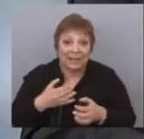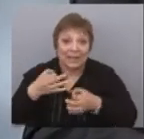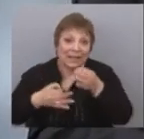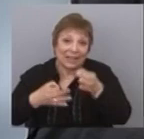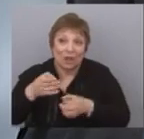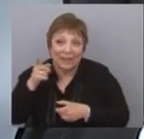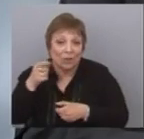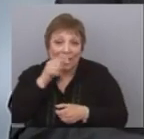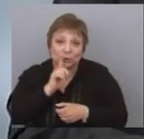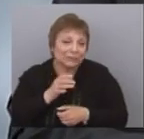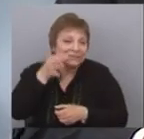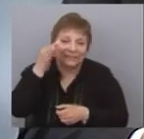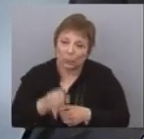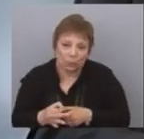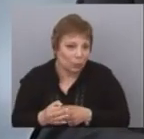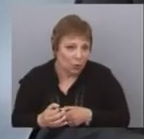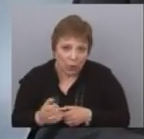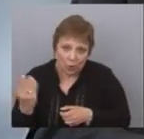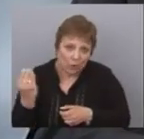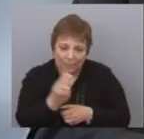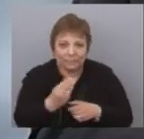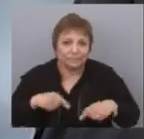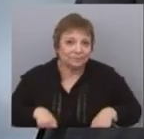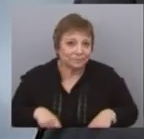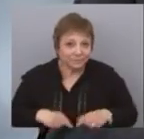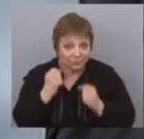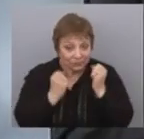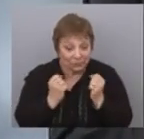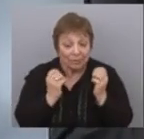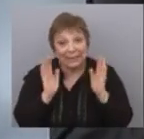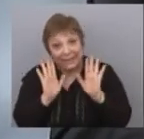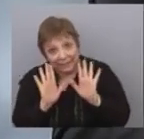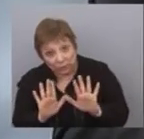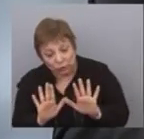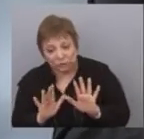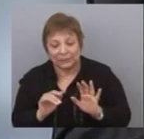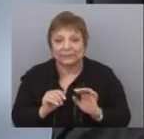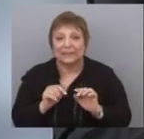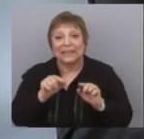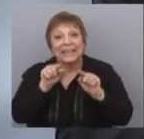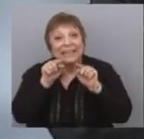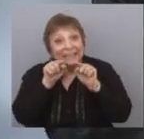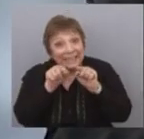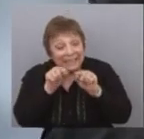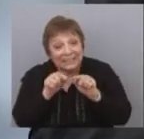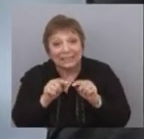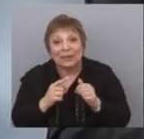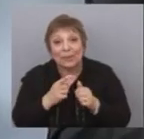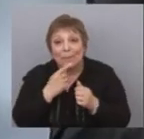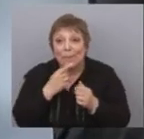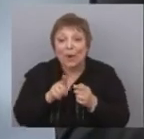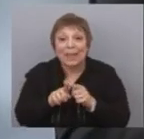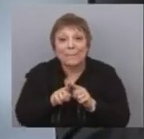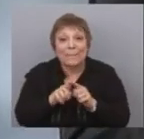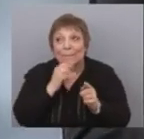Danilo Astori va a ser el ministro de Economía, por lo tanto, esa primitad, digamos,